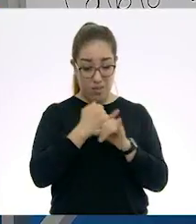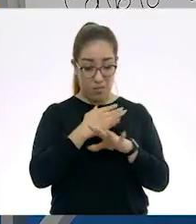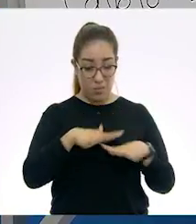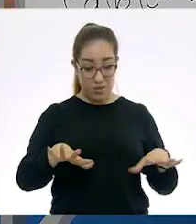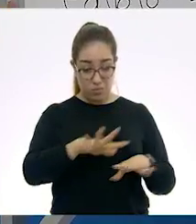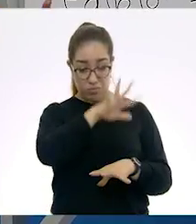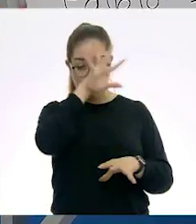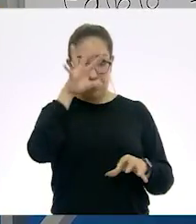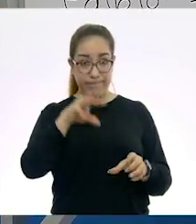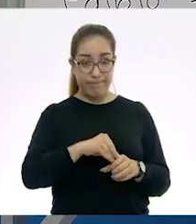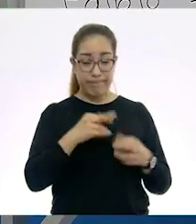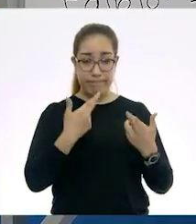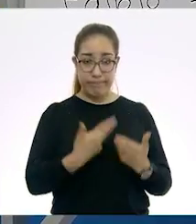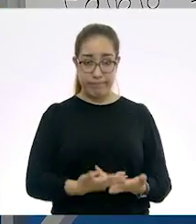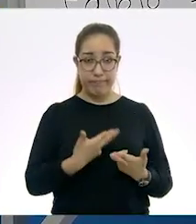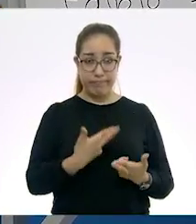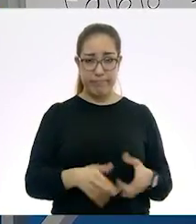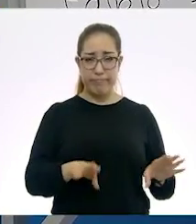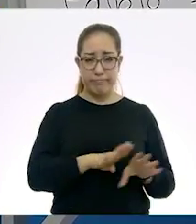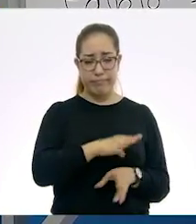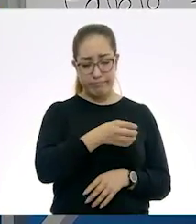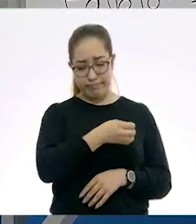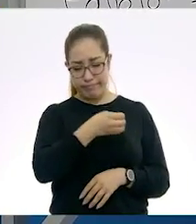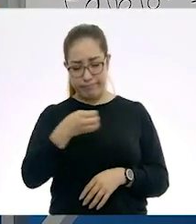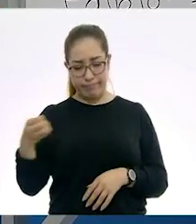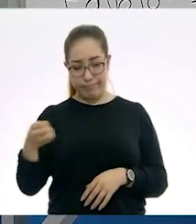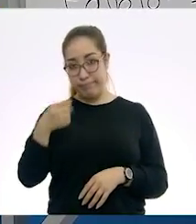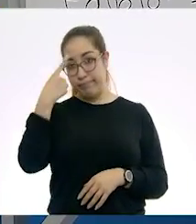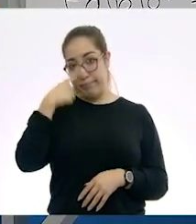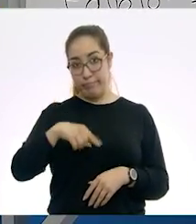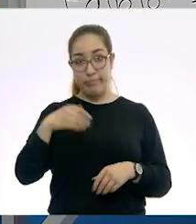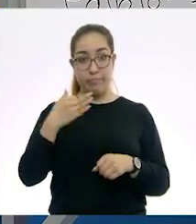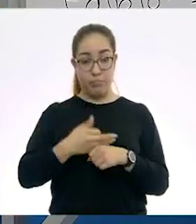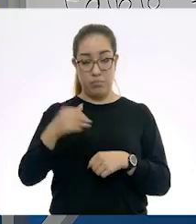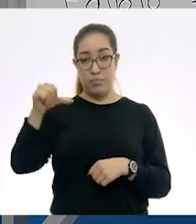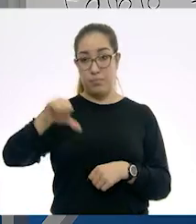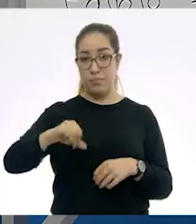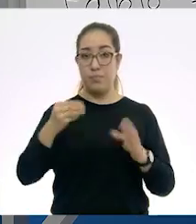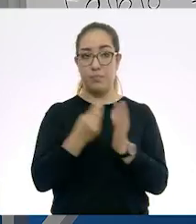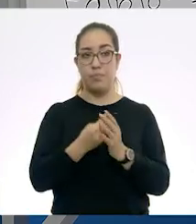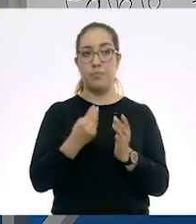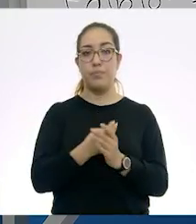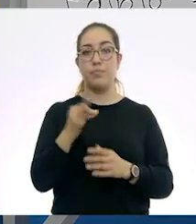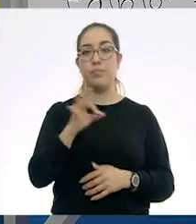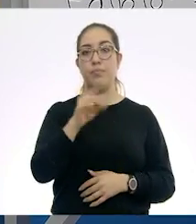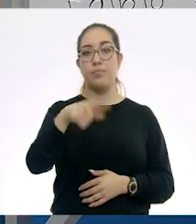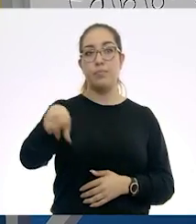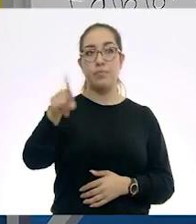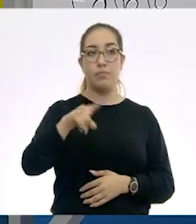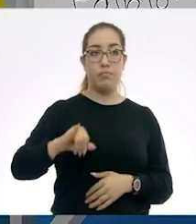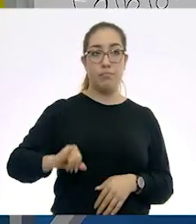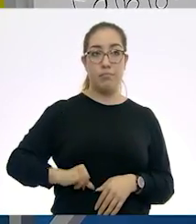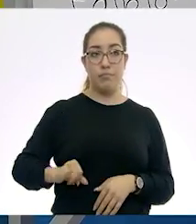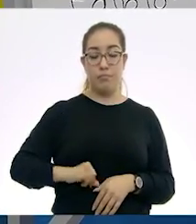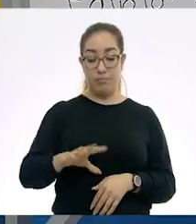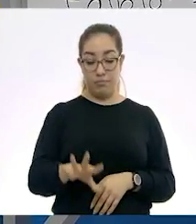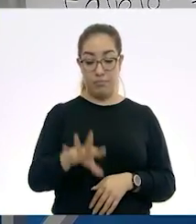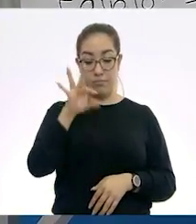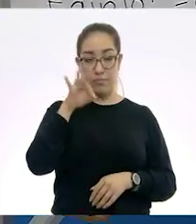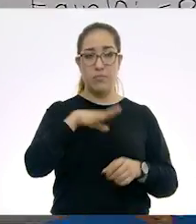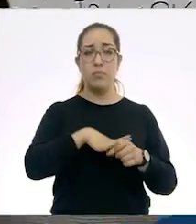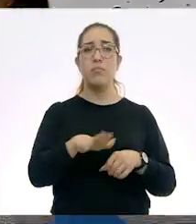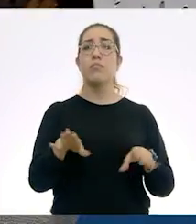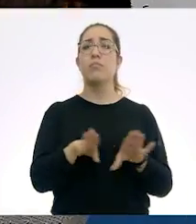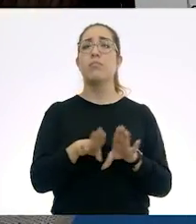y en la que podemos encontrar para el caso de esta sesión un tema que nos importa mucho y lo podamos resaltar, es